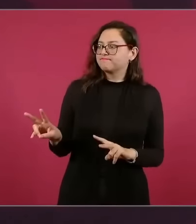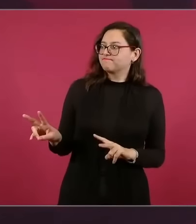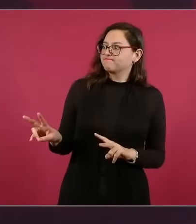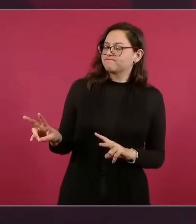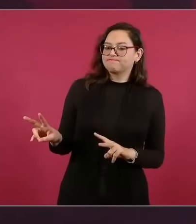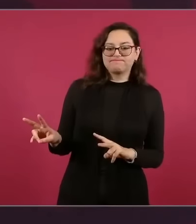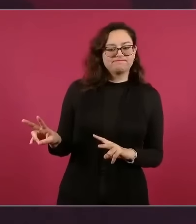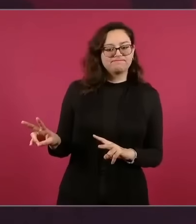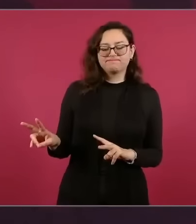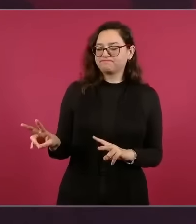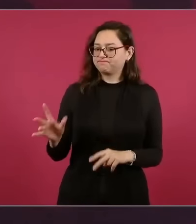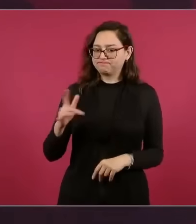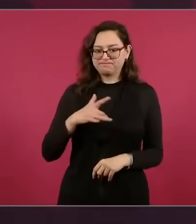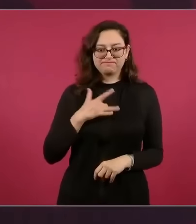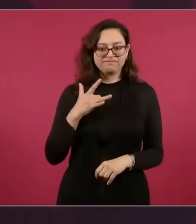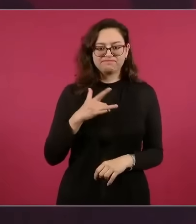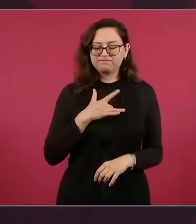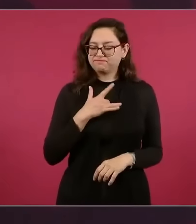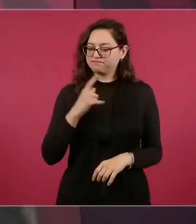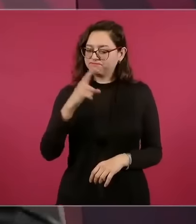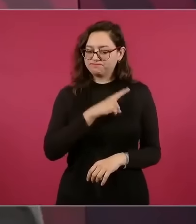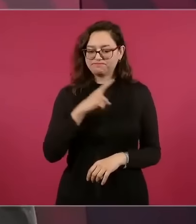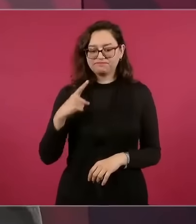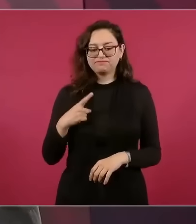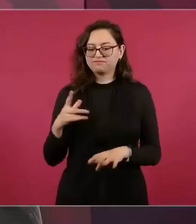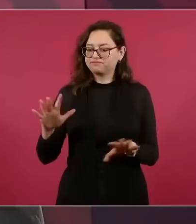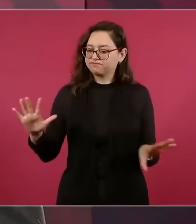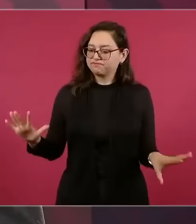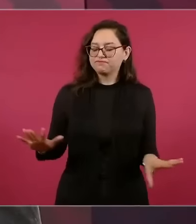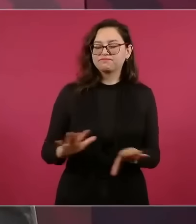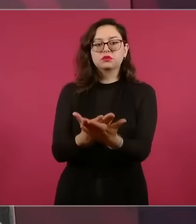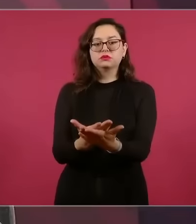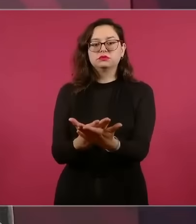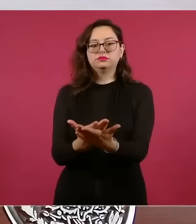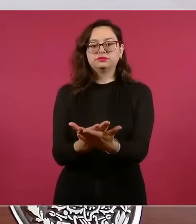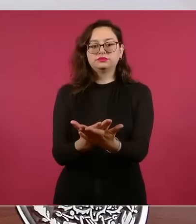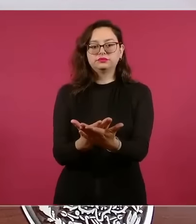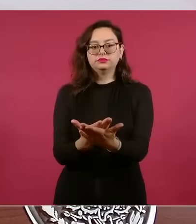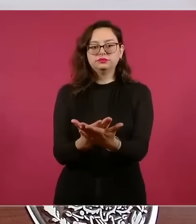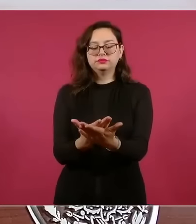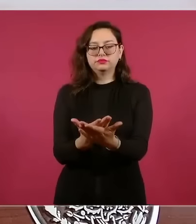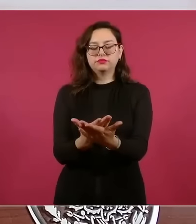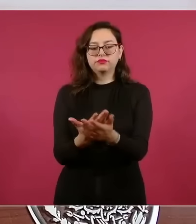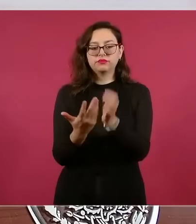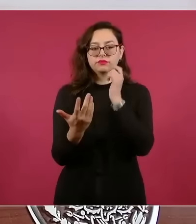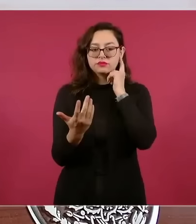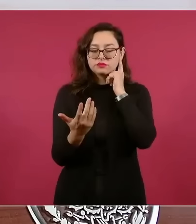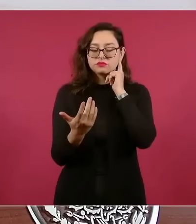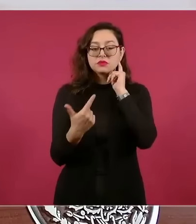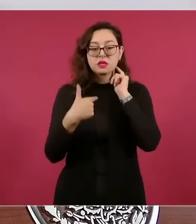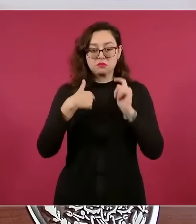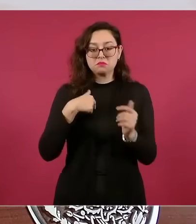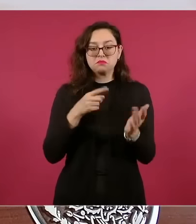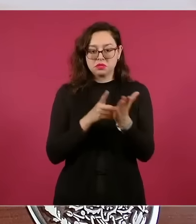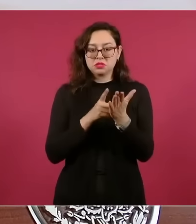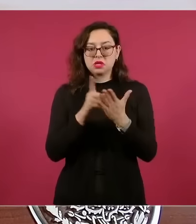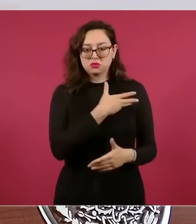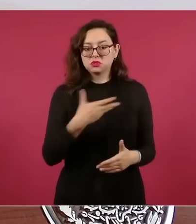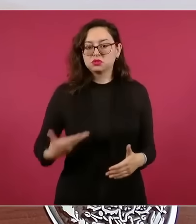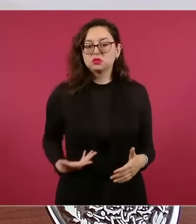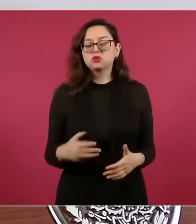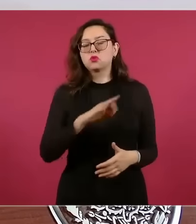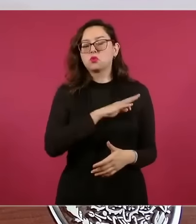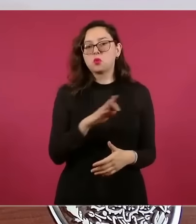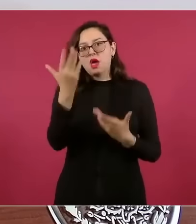decido presentar una reforma porque tengo esa facultad como presidente